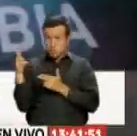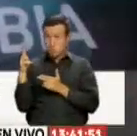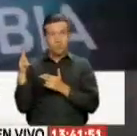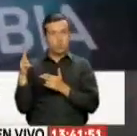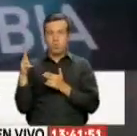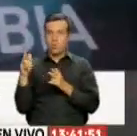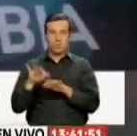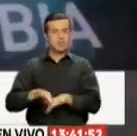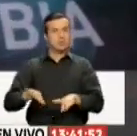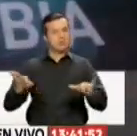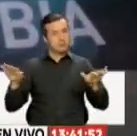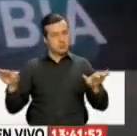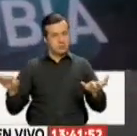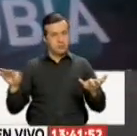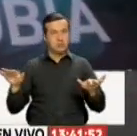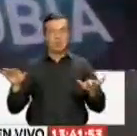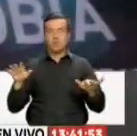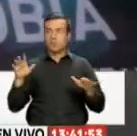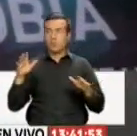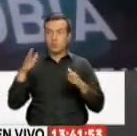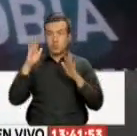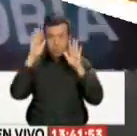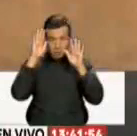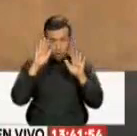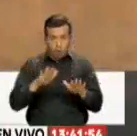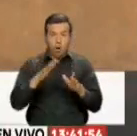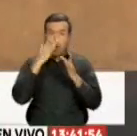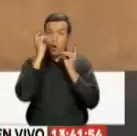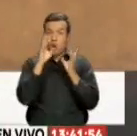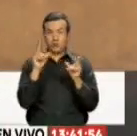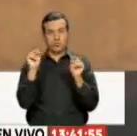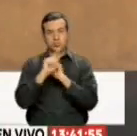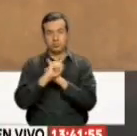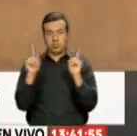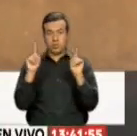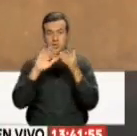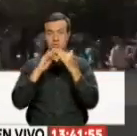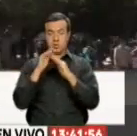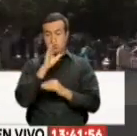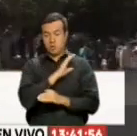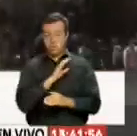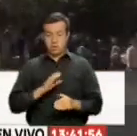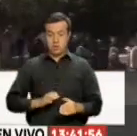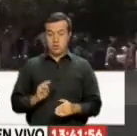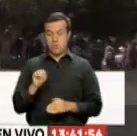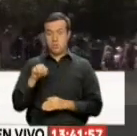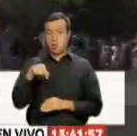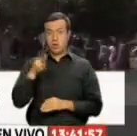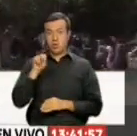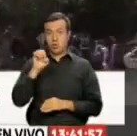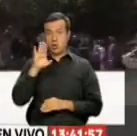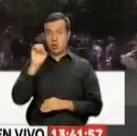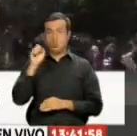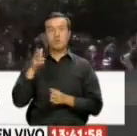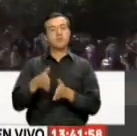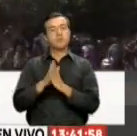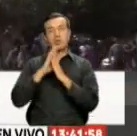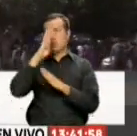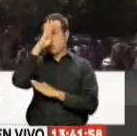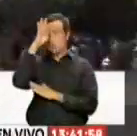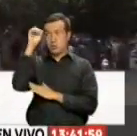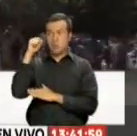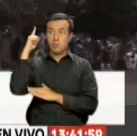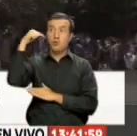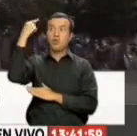no es Islam Así como No a la islamofobia La comunidad cristiana Que vive en Marruecos Pidió al Papa Francisco Que durante la próxima